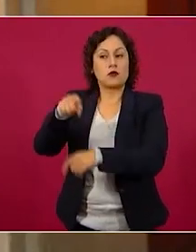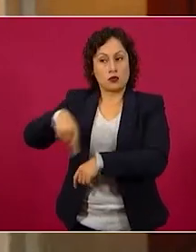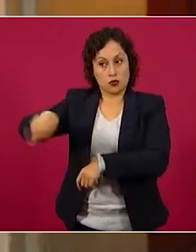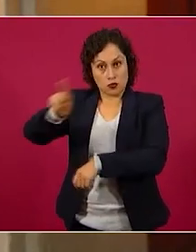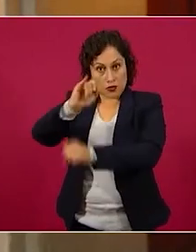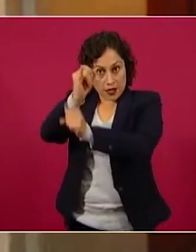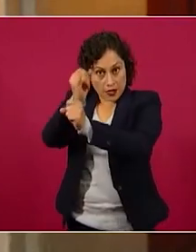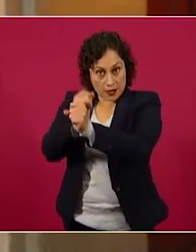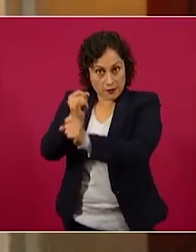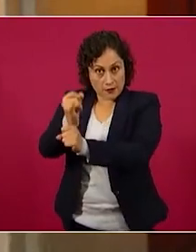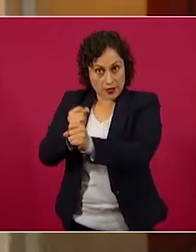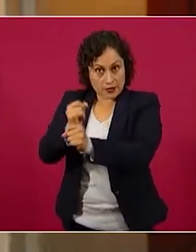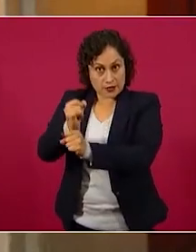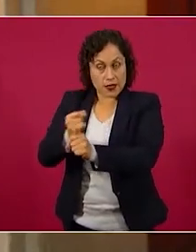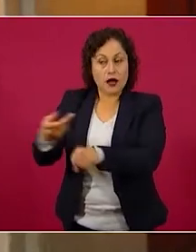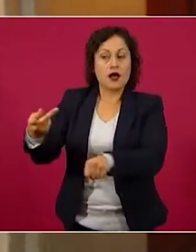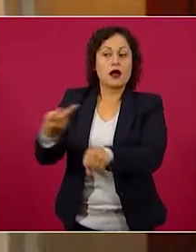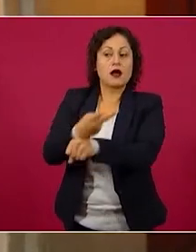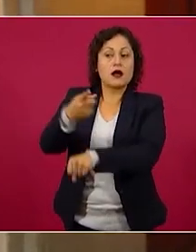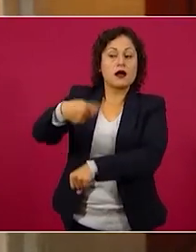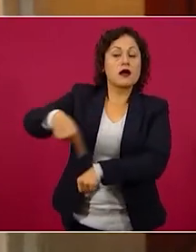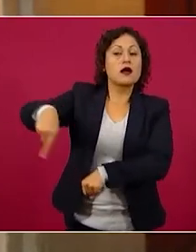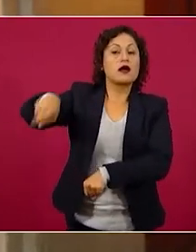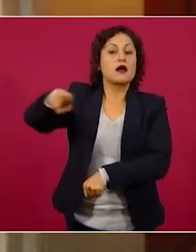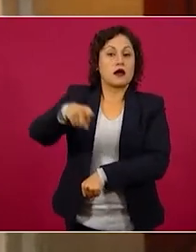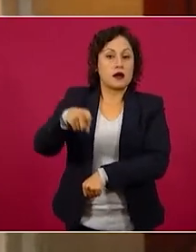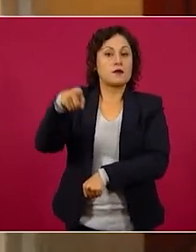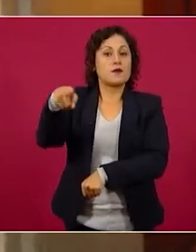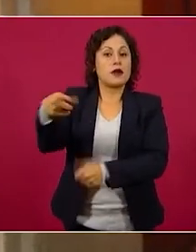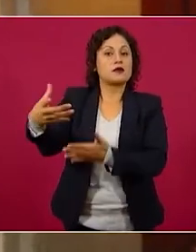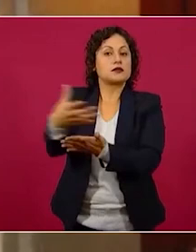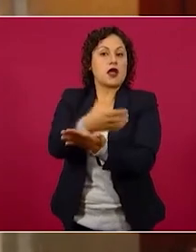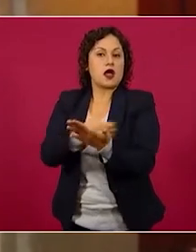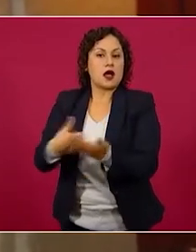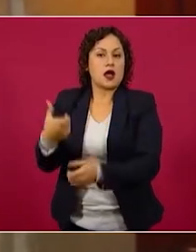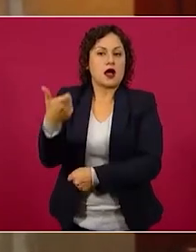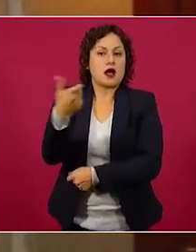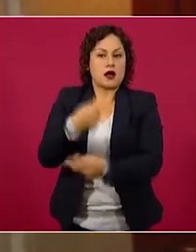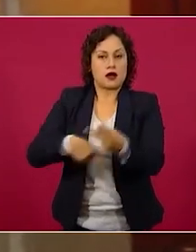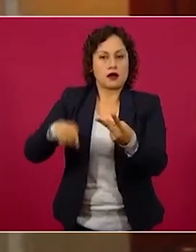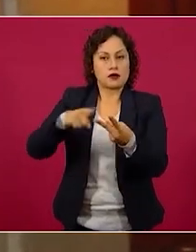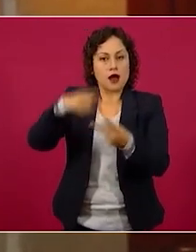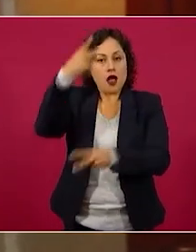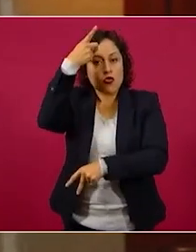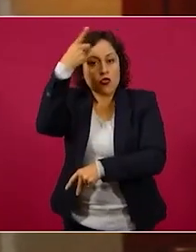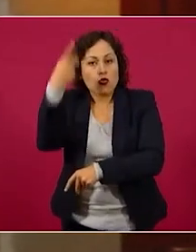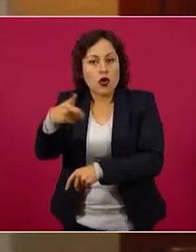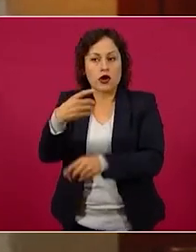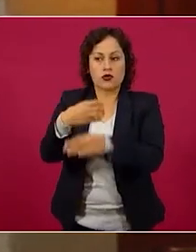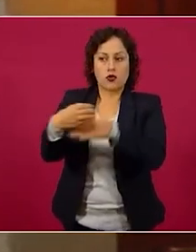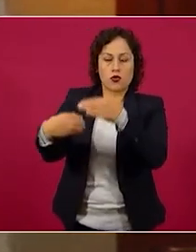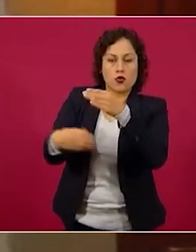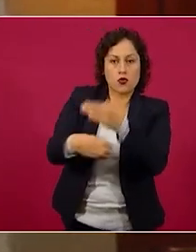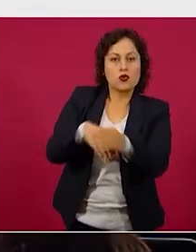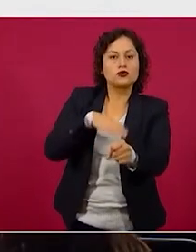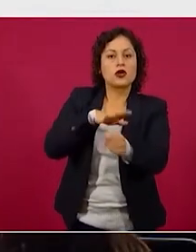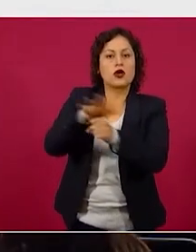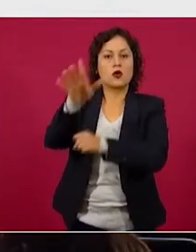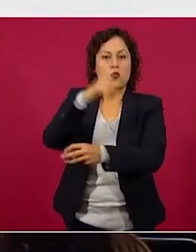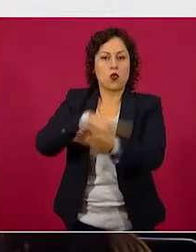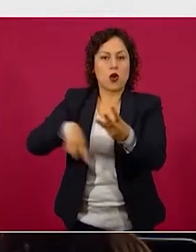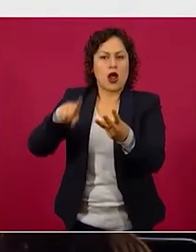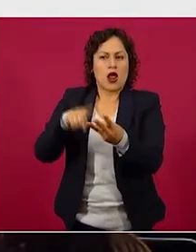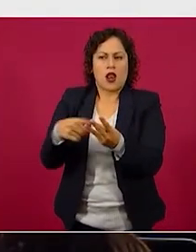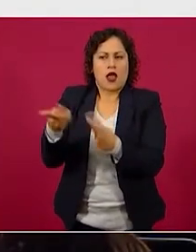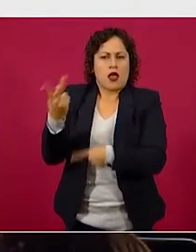las percepciones los bienes y el origen de la riqueza